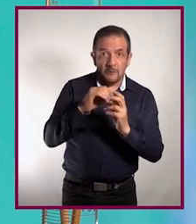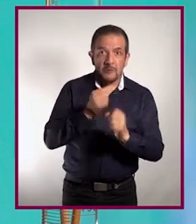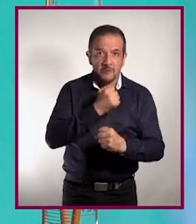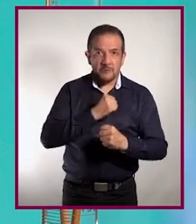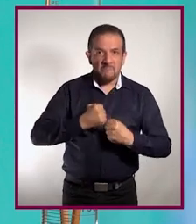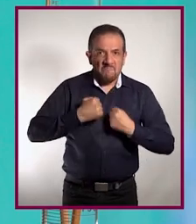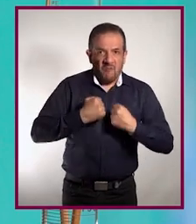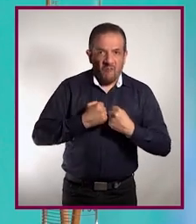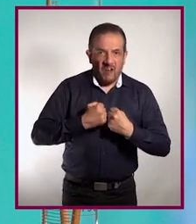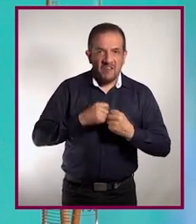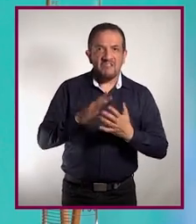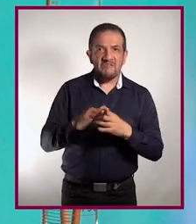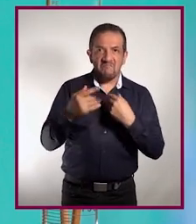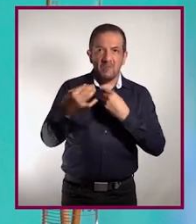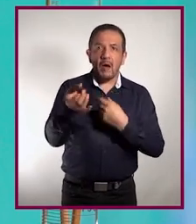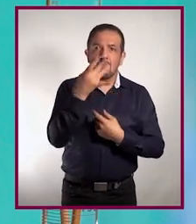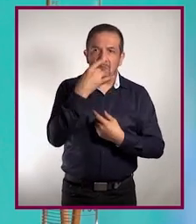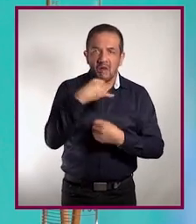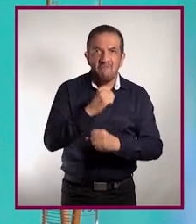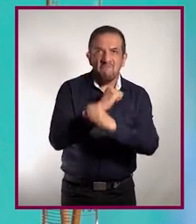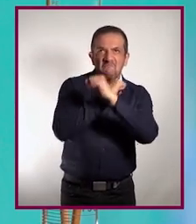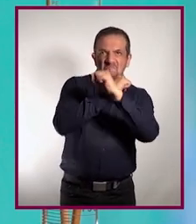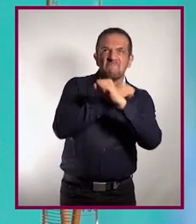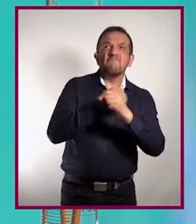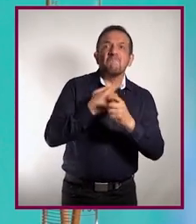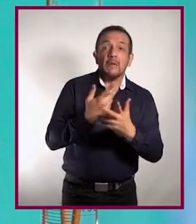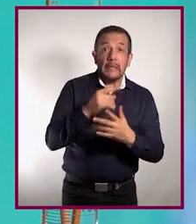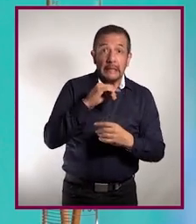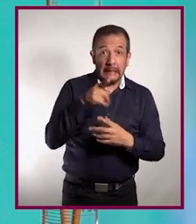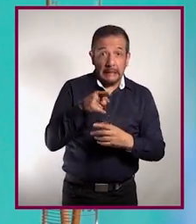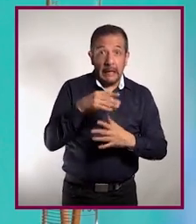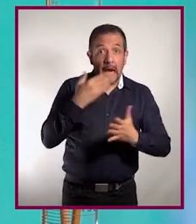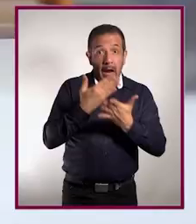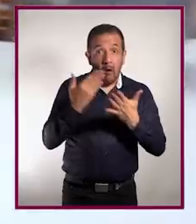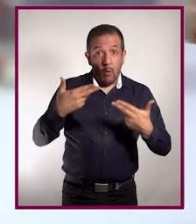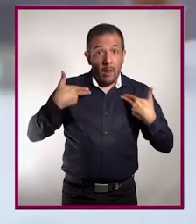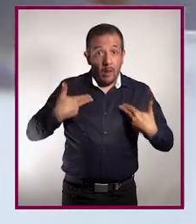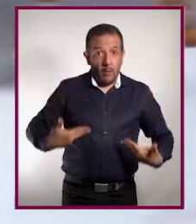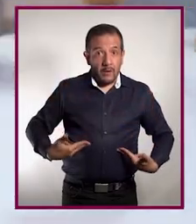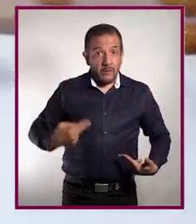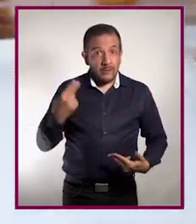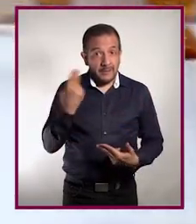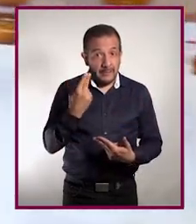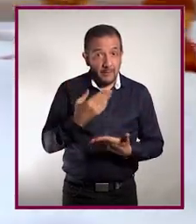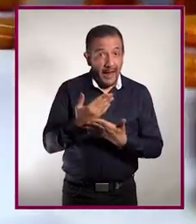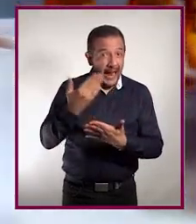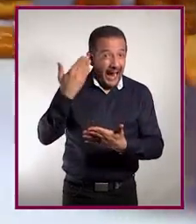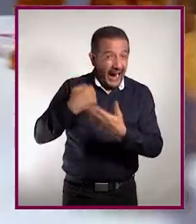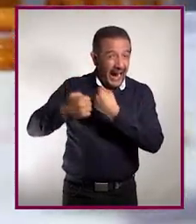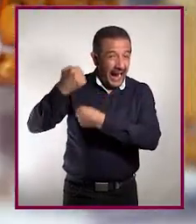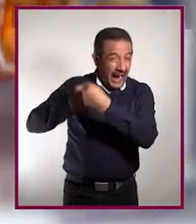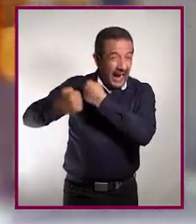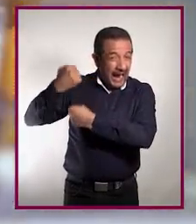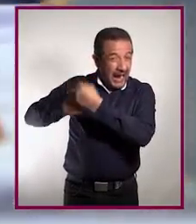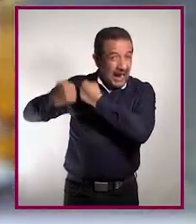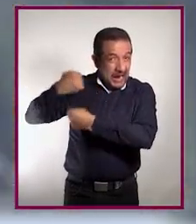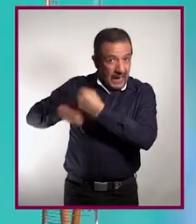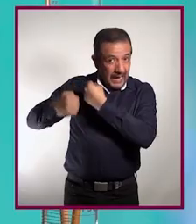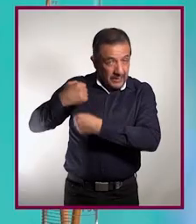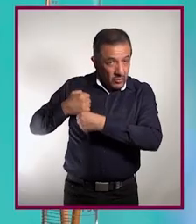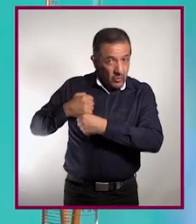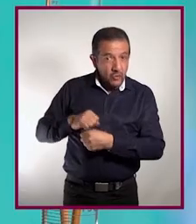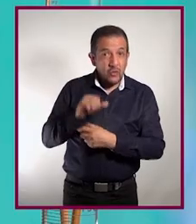inmunes a los efectos de los antibióticos. El gran drama para la humanidad sería que esos antibióticos que llevó años perfeccionar,